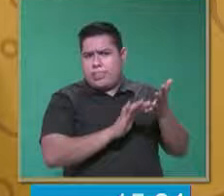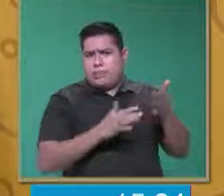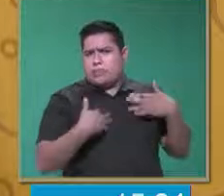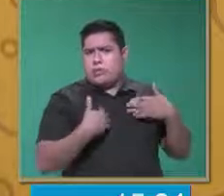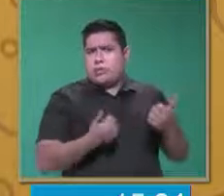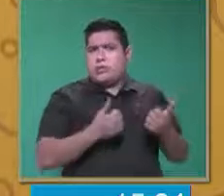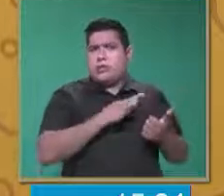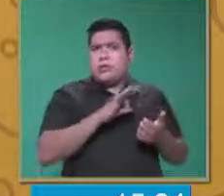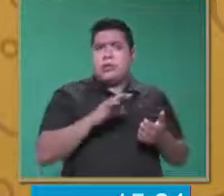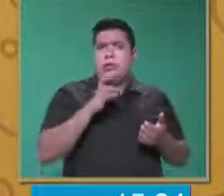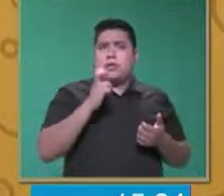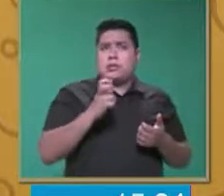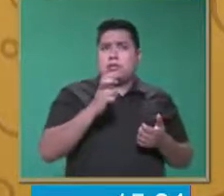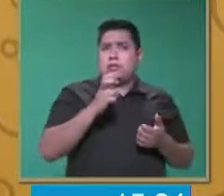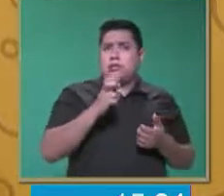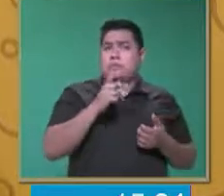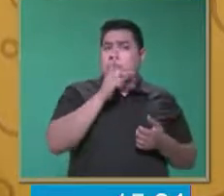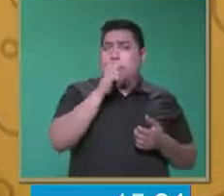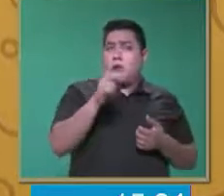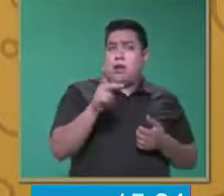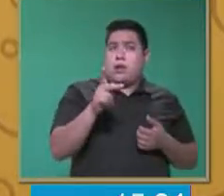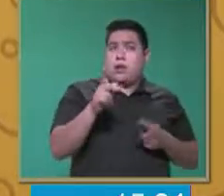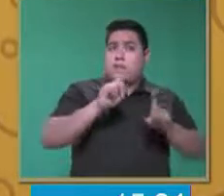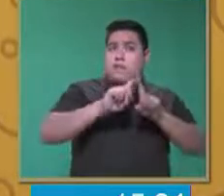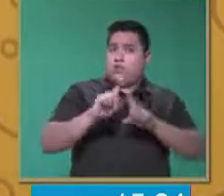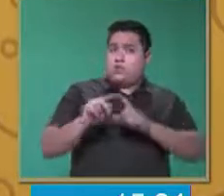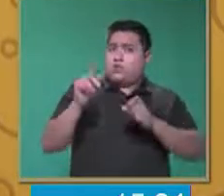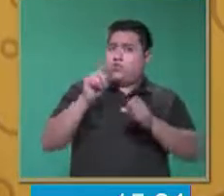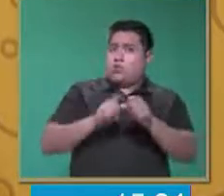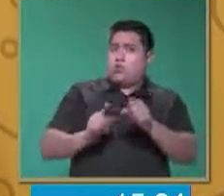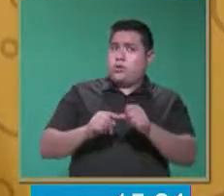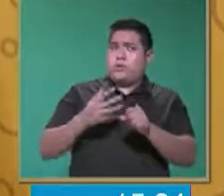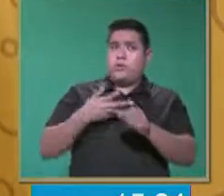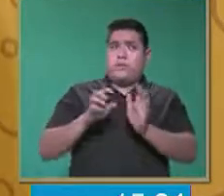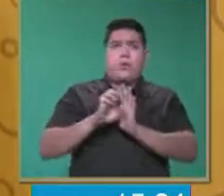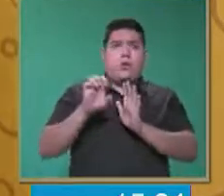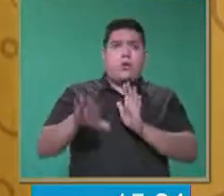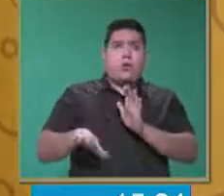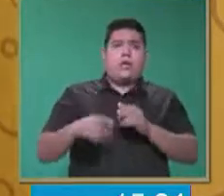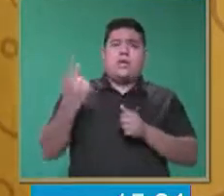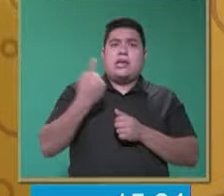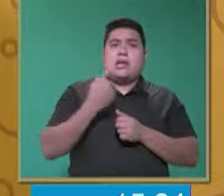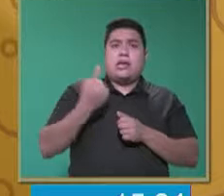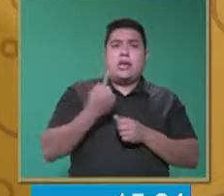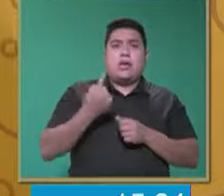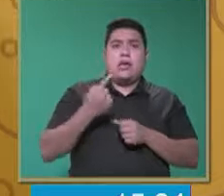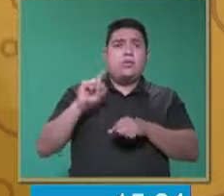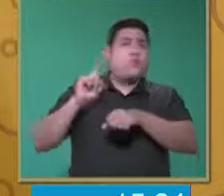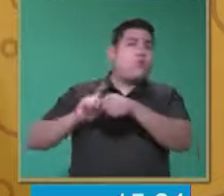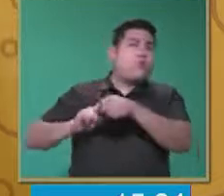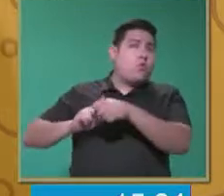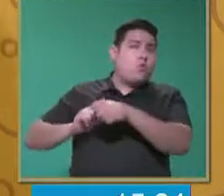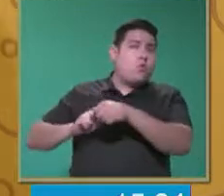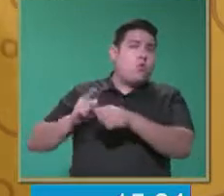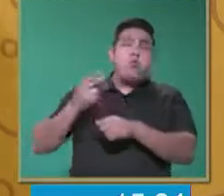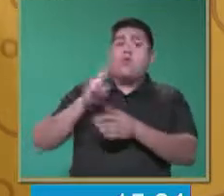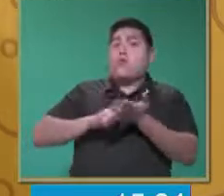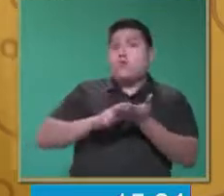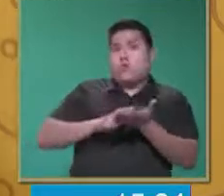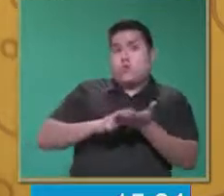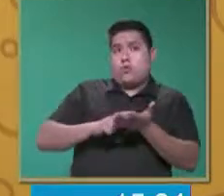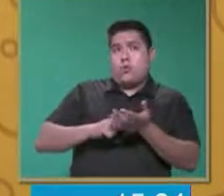palabras van de diferente color. Un ejemplo, el qué va de color rosa,